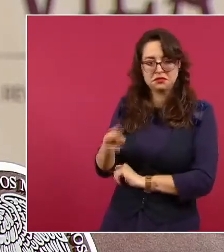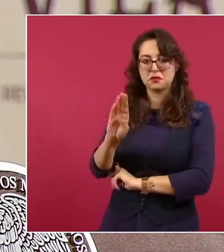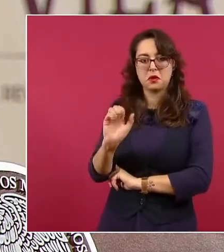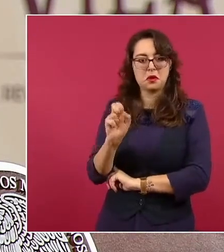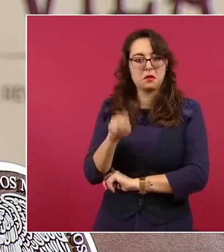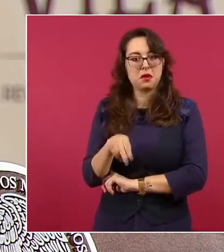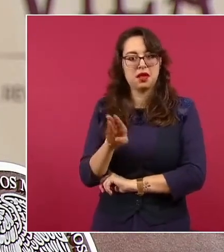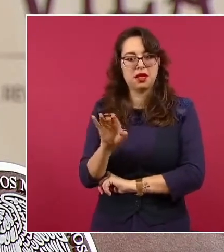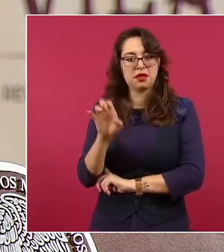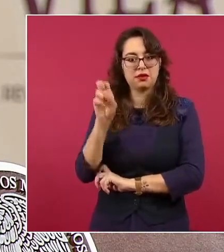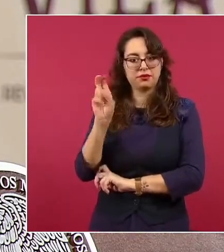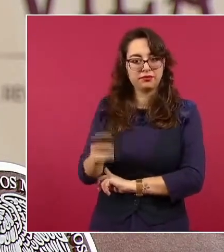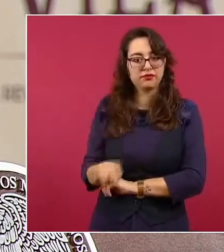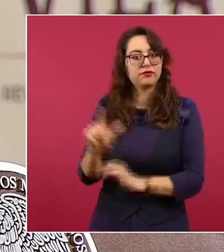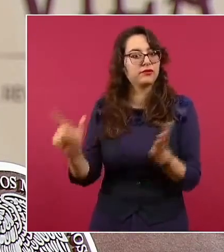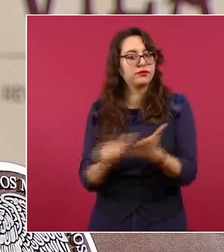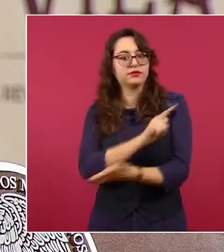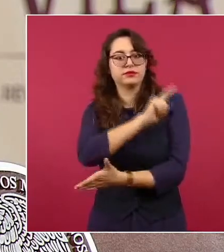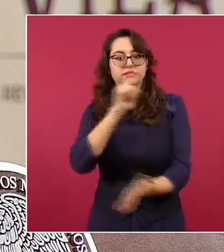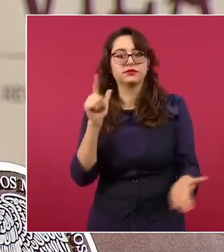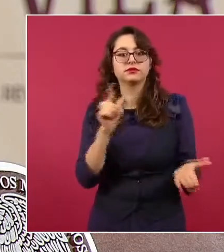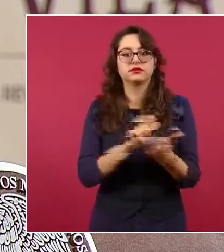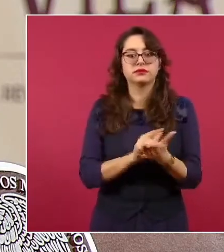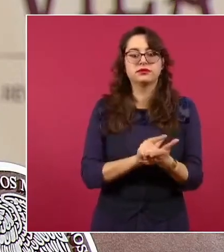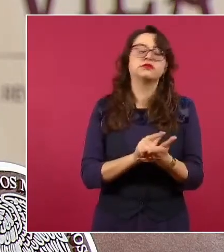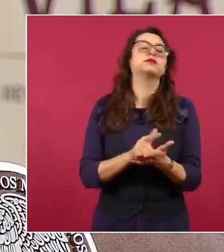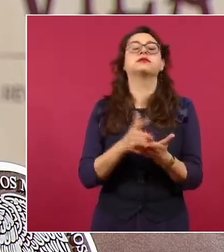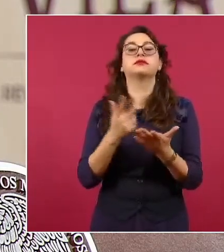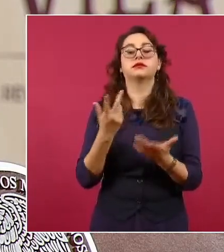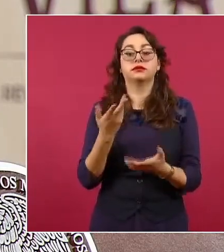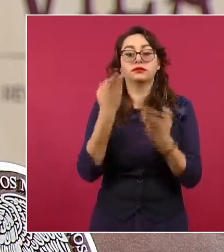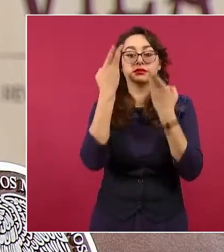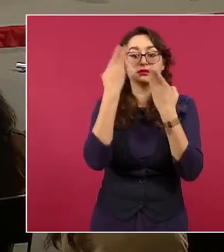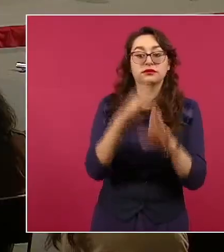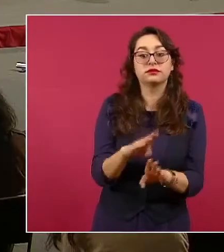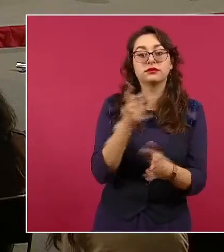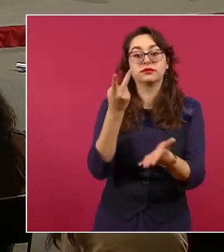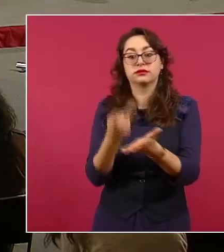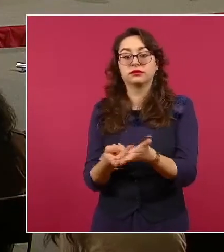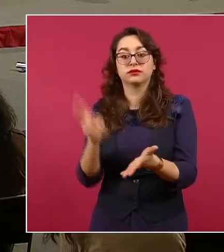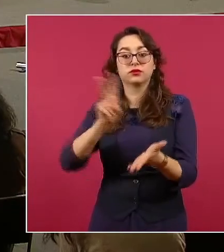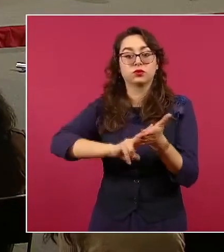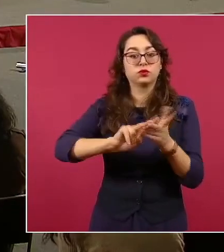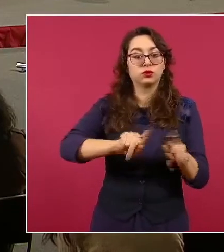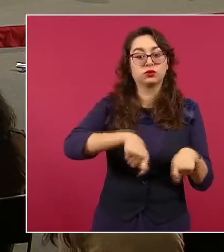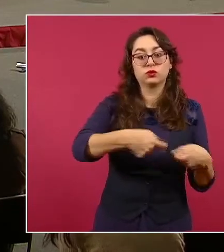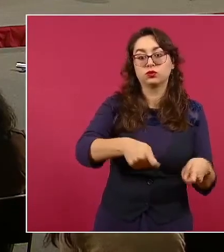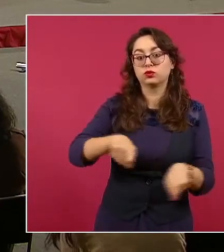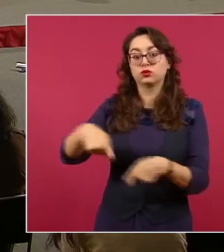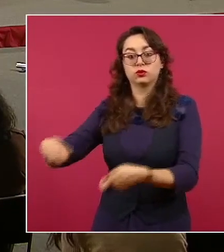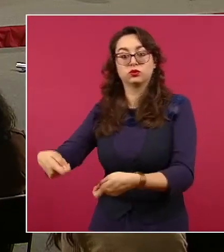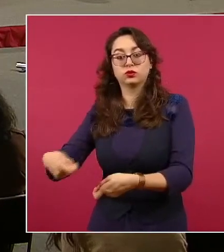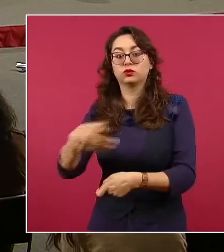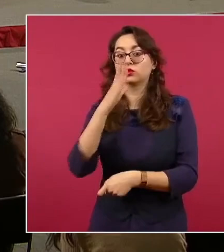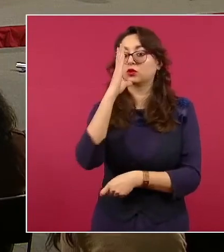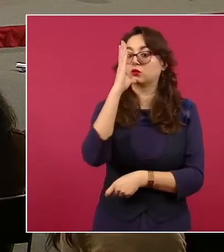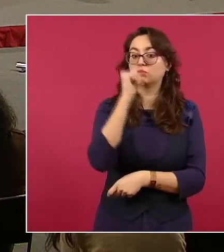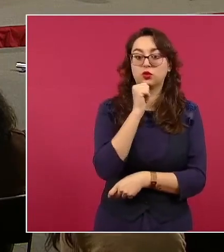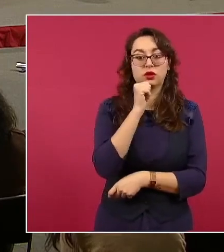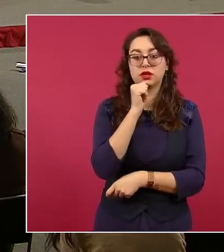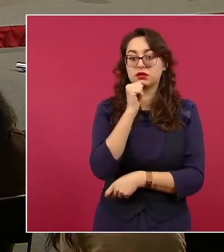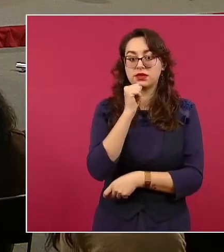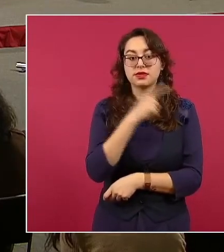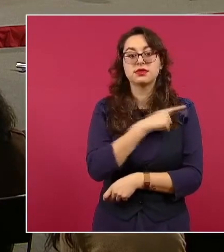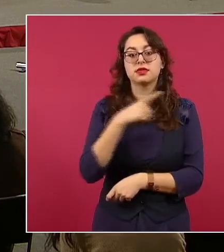a que en cumplimiento de la ley no se pueden duplicar funciones en la Administración Pública Federal. A